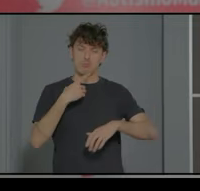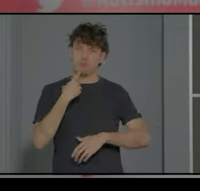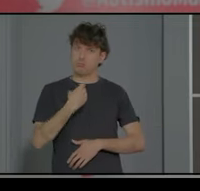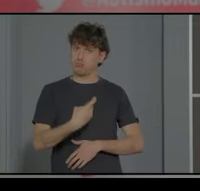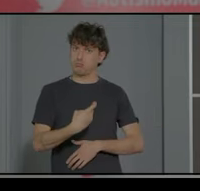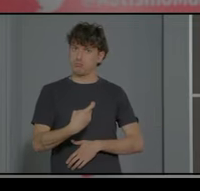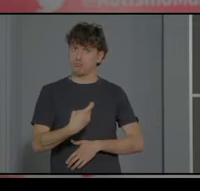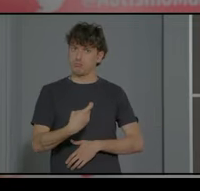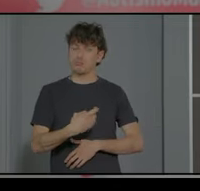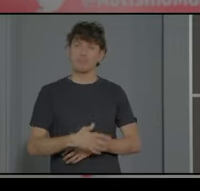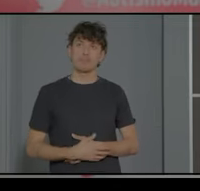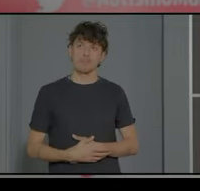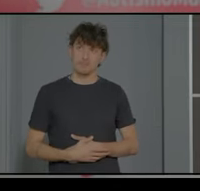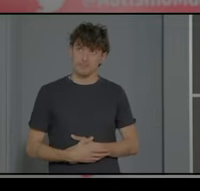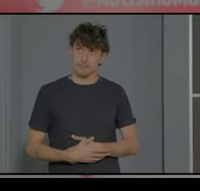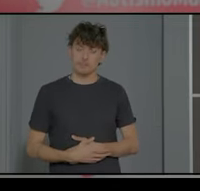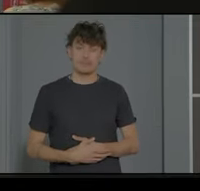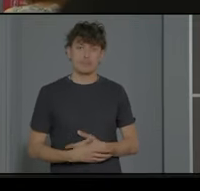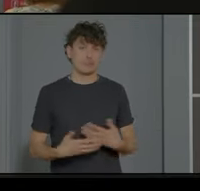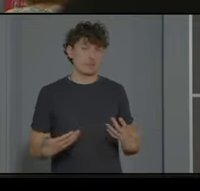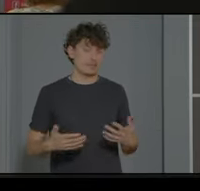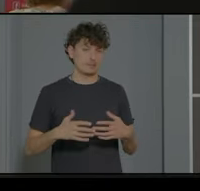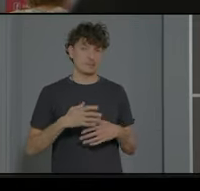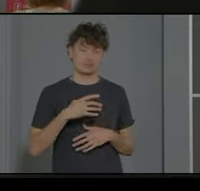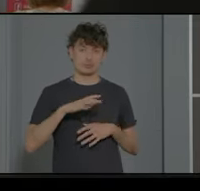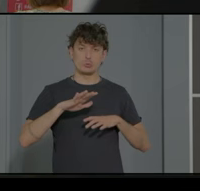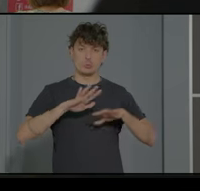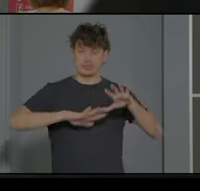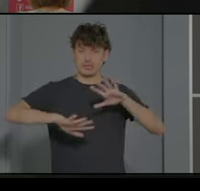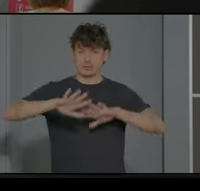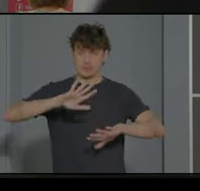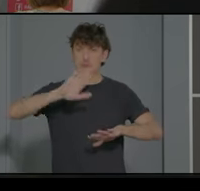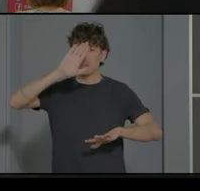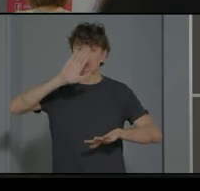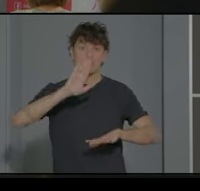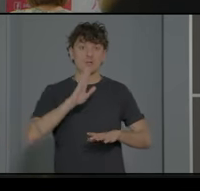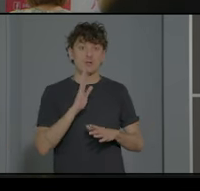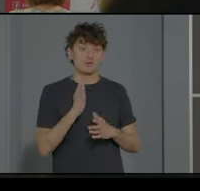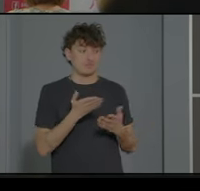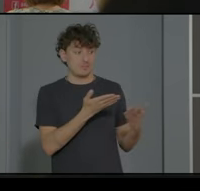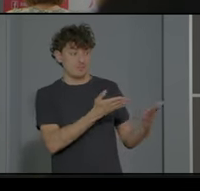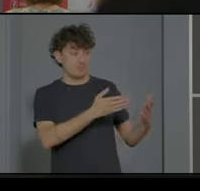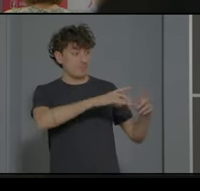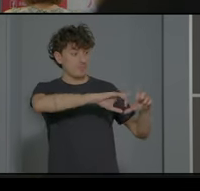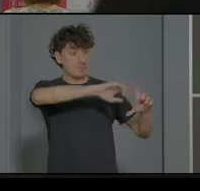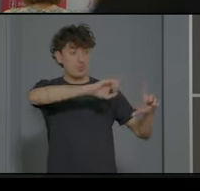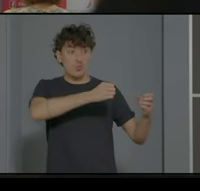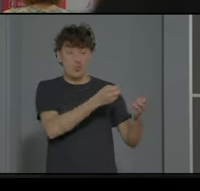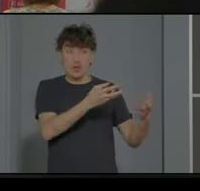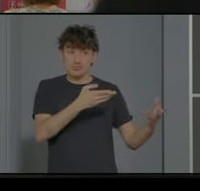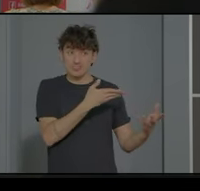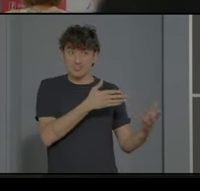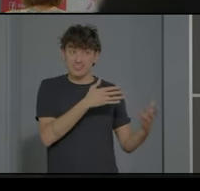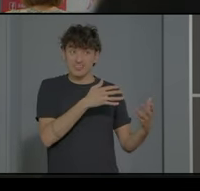ahora empezamos a ver que tiene su complicación pero si esto lo que relacionamos con las cifras que tenéis a la derecha son las del año pasado